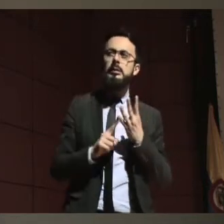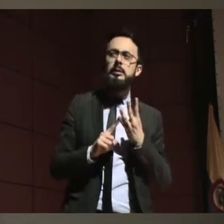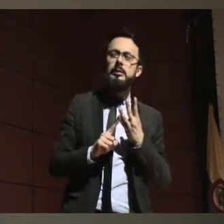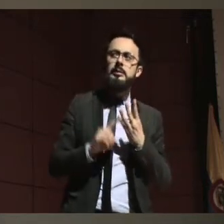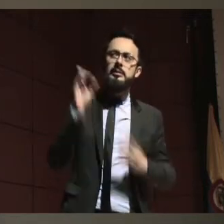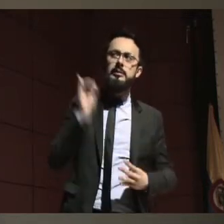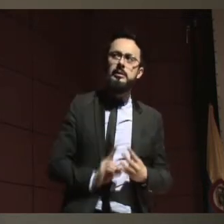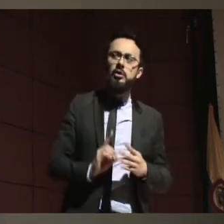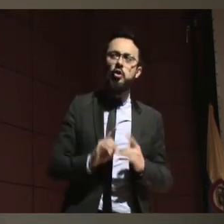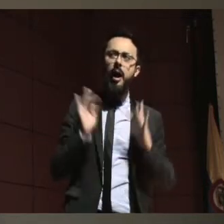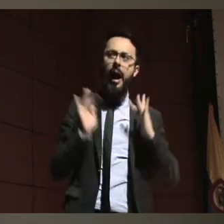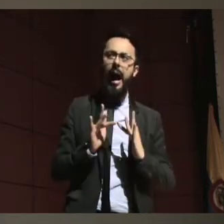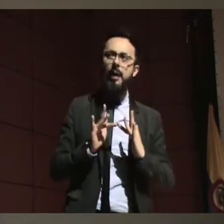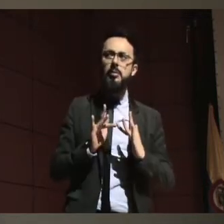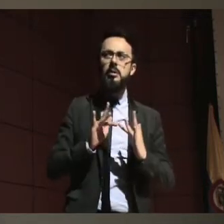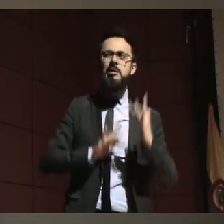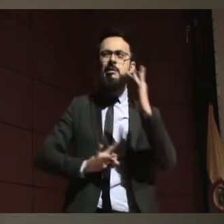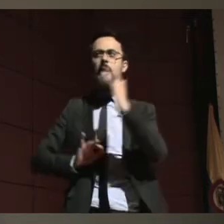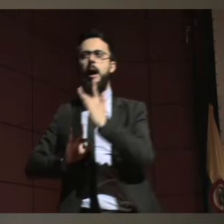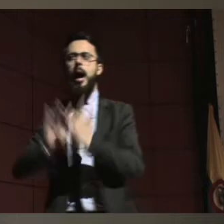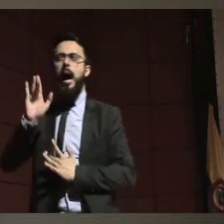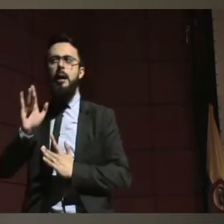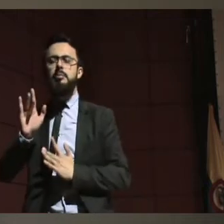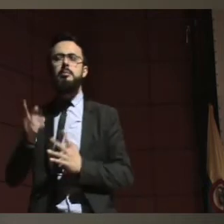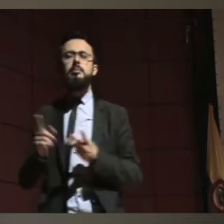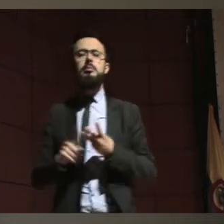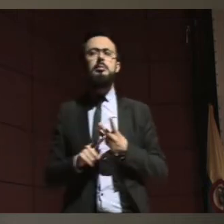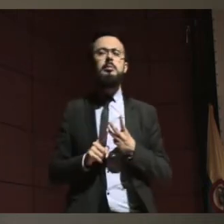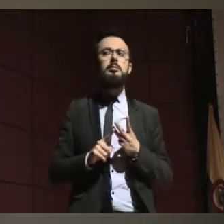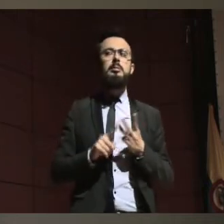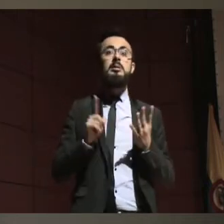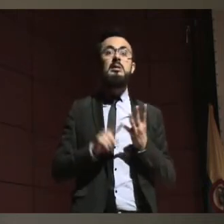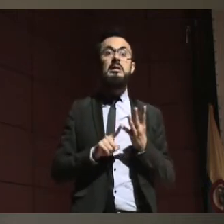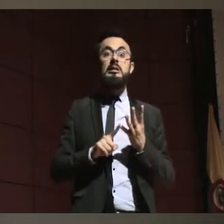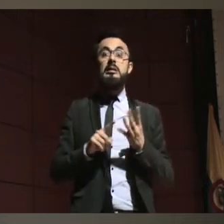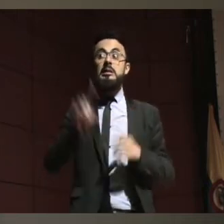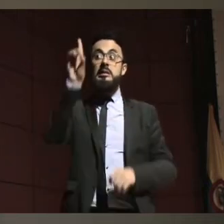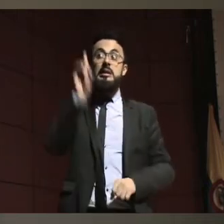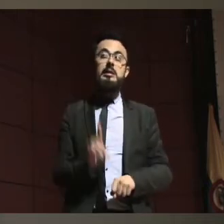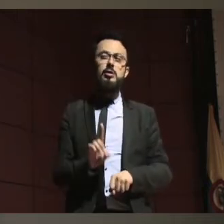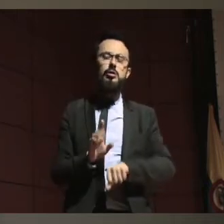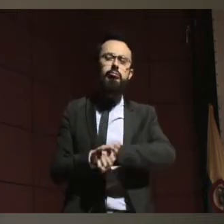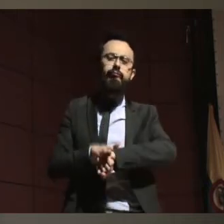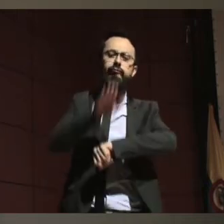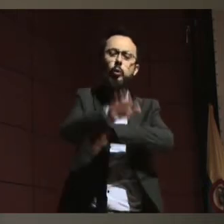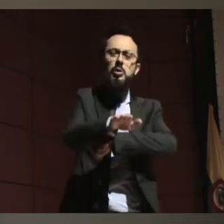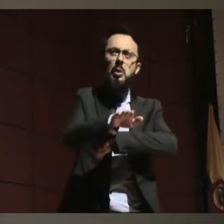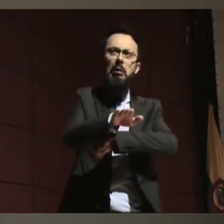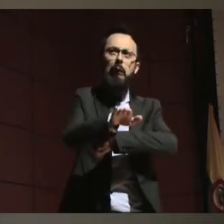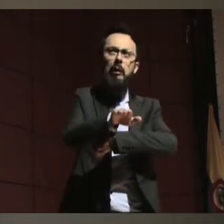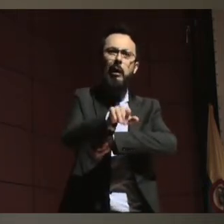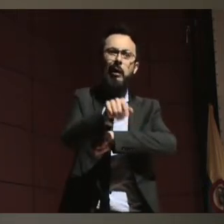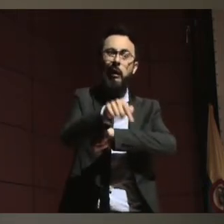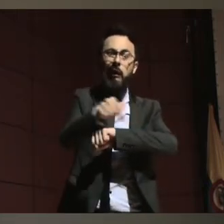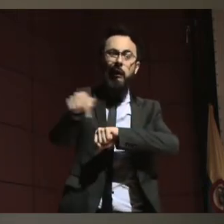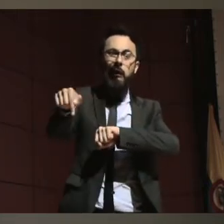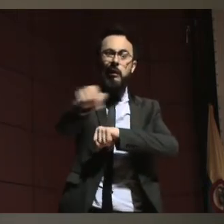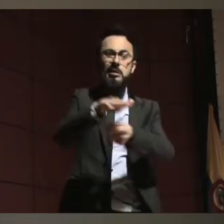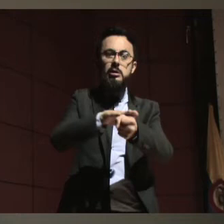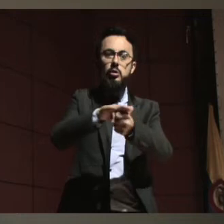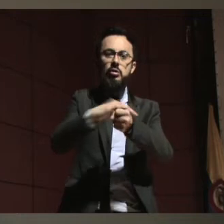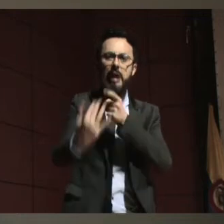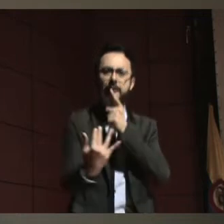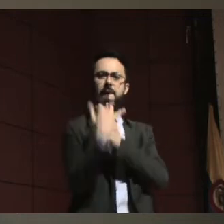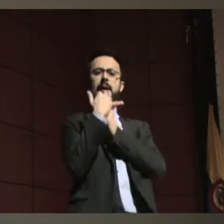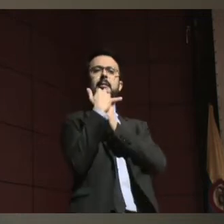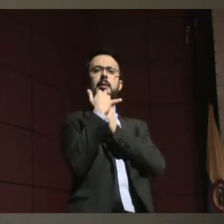cuál va a ser esa consecuencia y al tener esa consecuencia cómo quedo yo después de esa toma de decisión. Entonces miren ustedes que